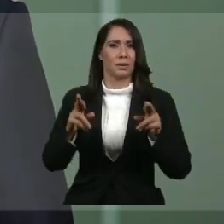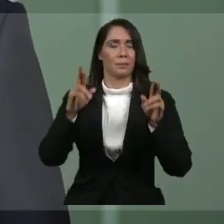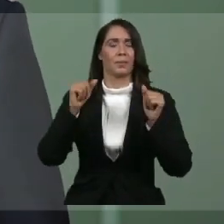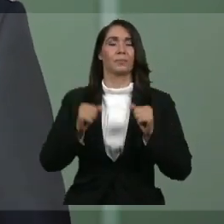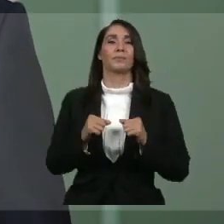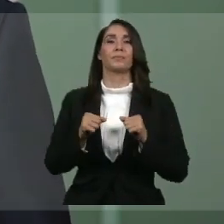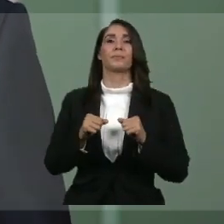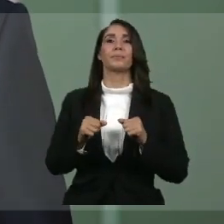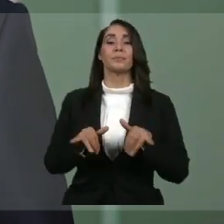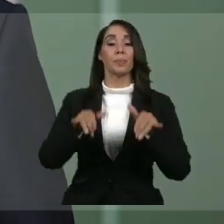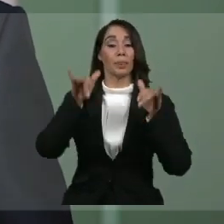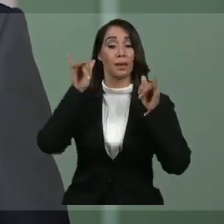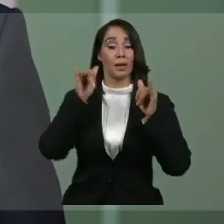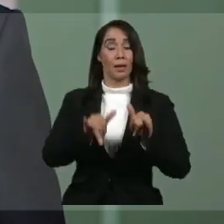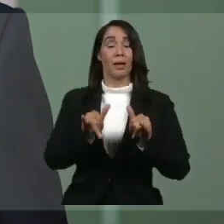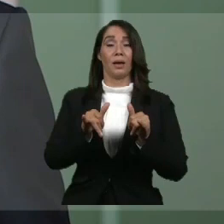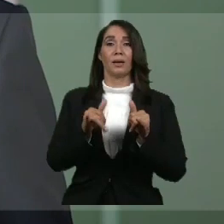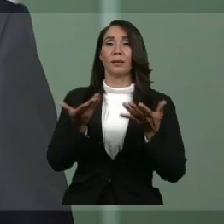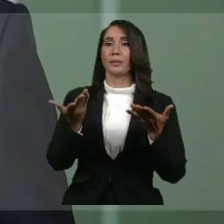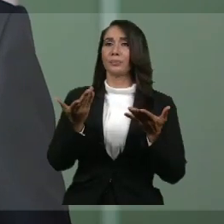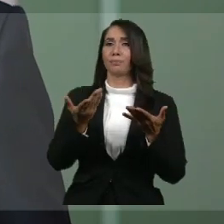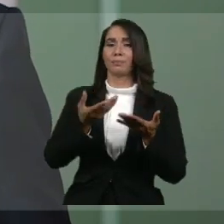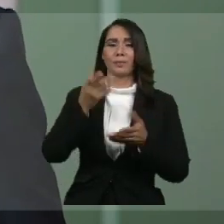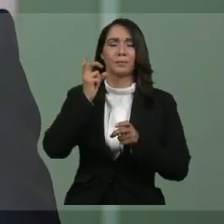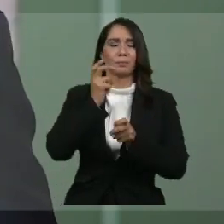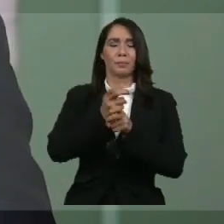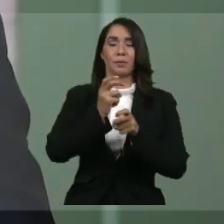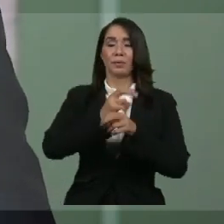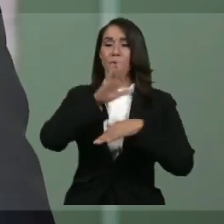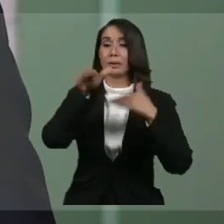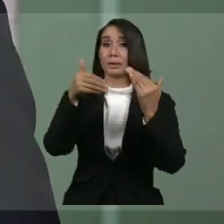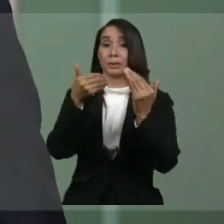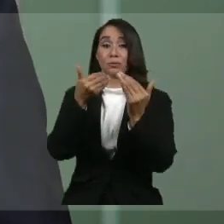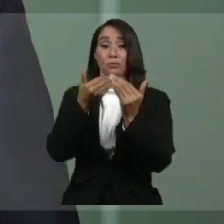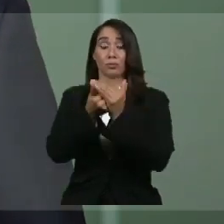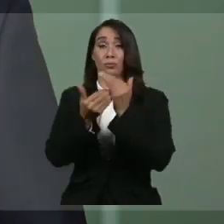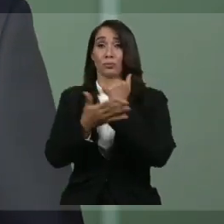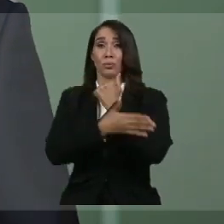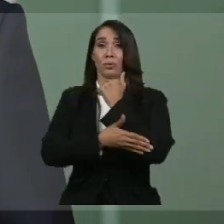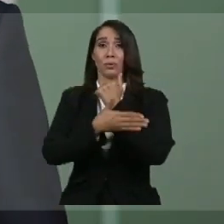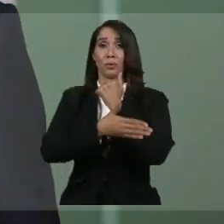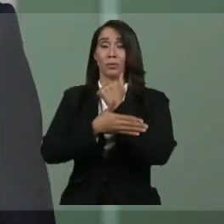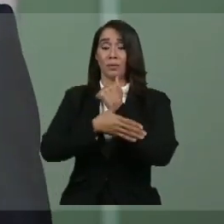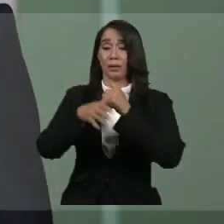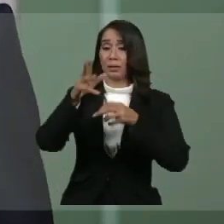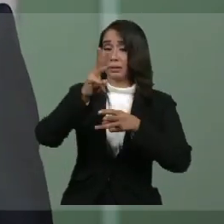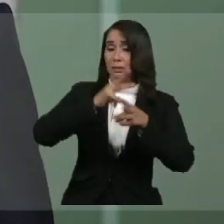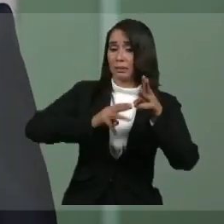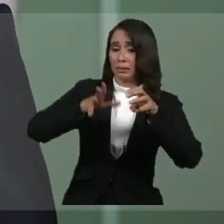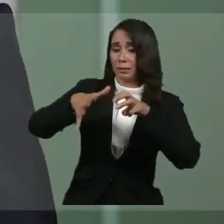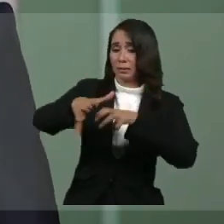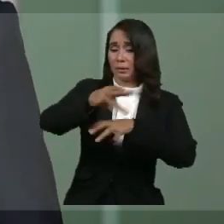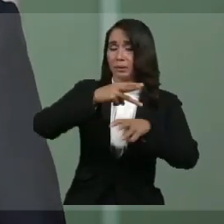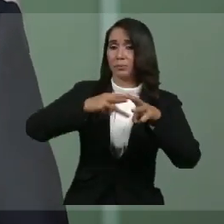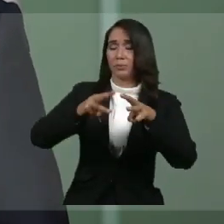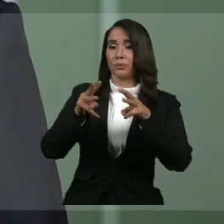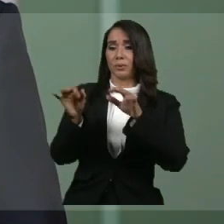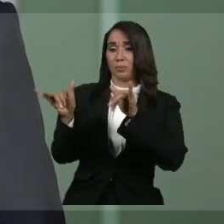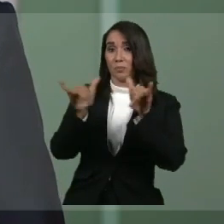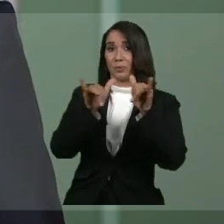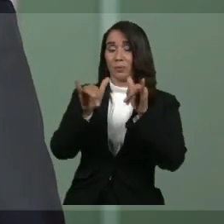Aquí no caben competiciones. Todas las naciones de la tierra estamos enfrentando el mismo enemigo.